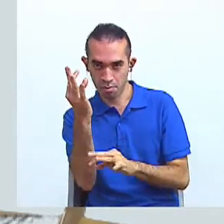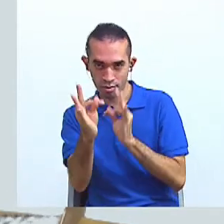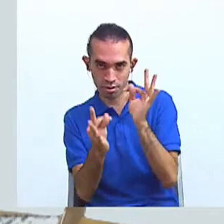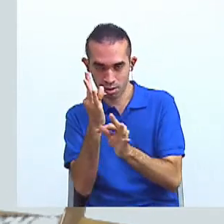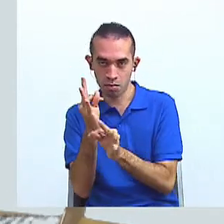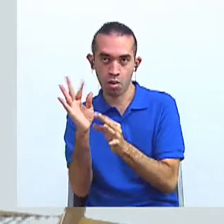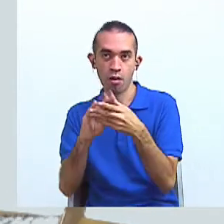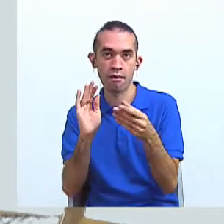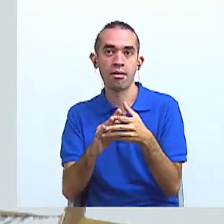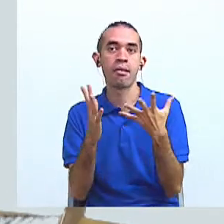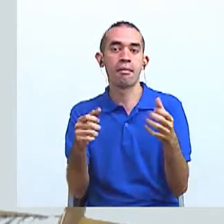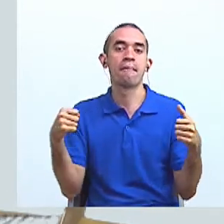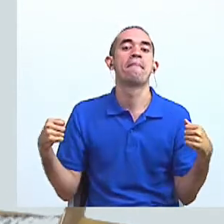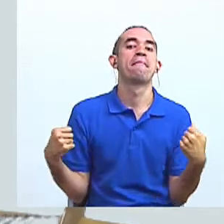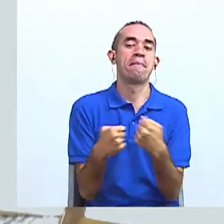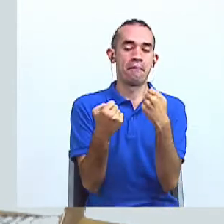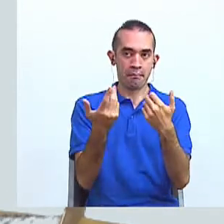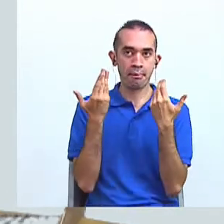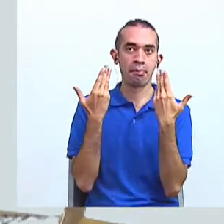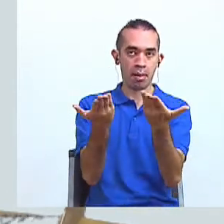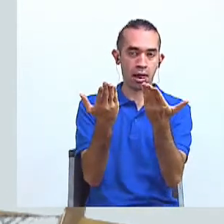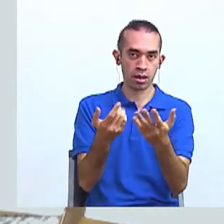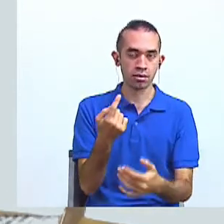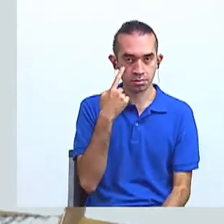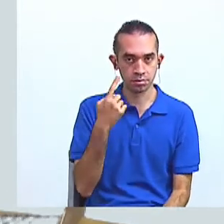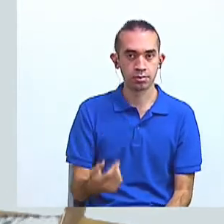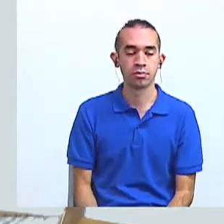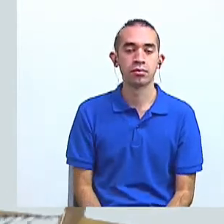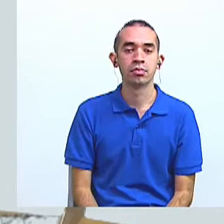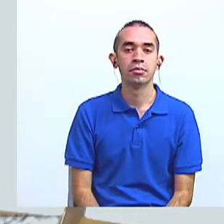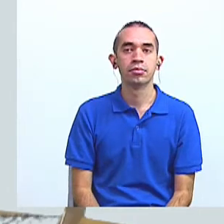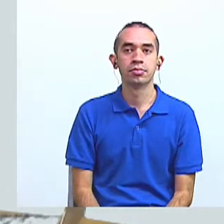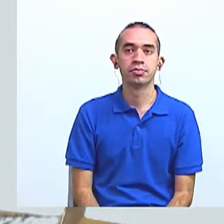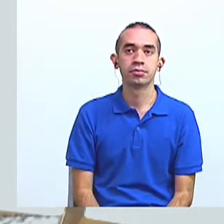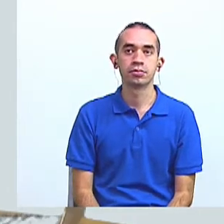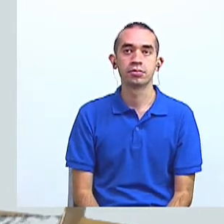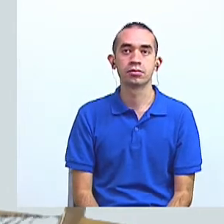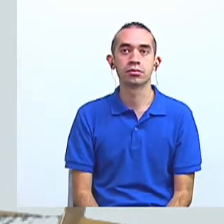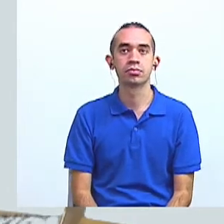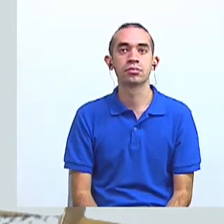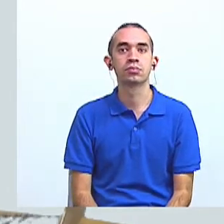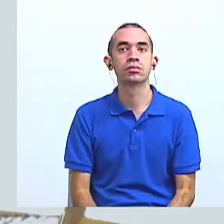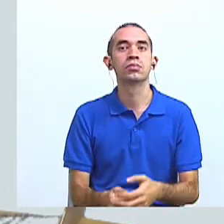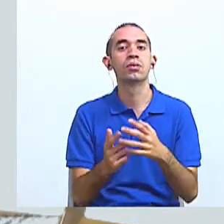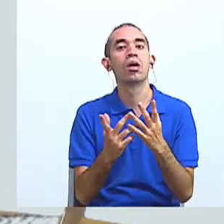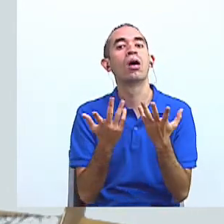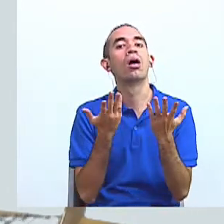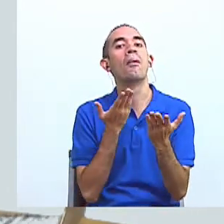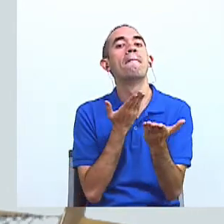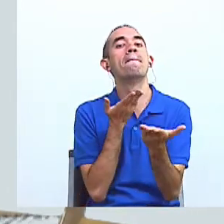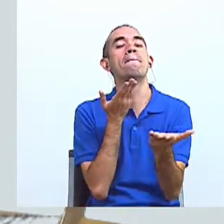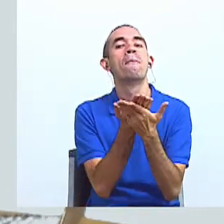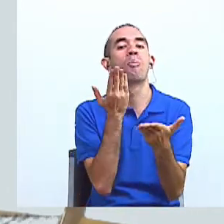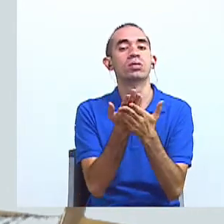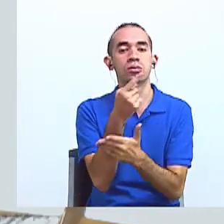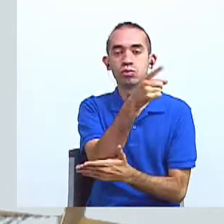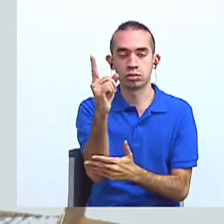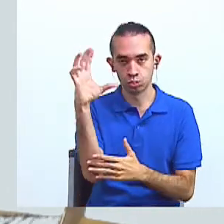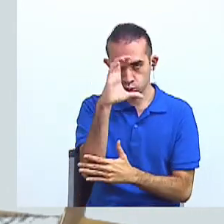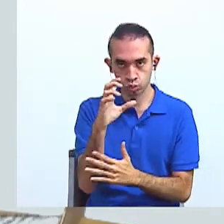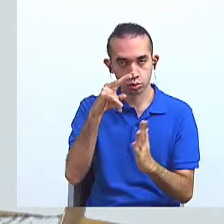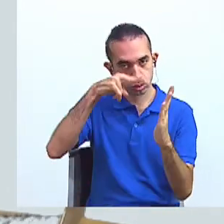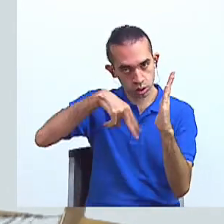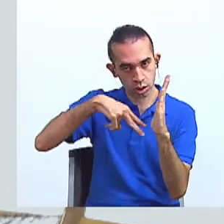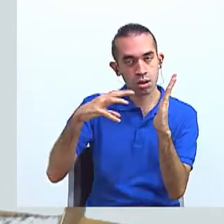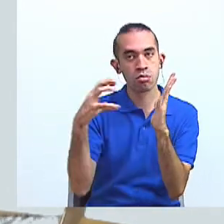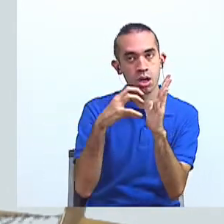quiero proponerles el desafío de hoy. Sí. La propuesta es la siguiente. Quiero que busquen un texto literario,